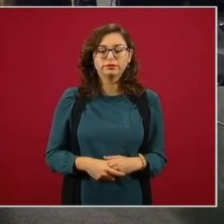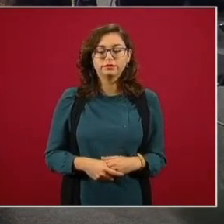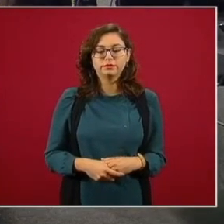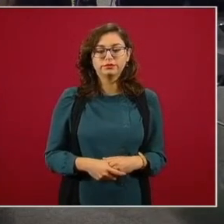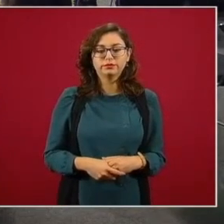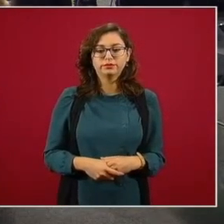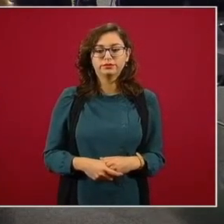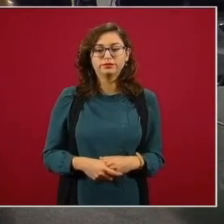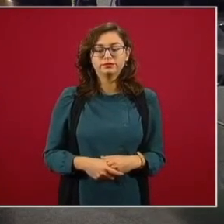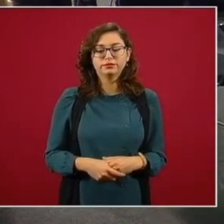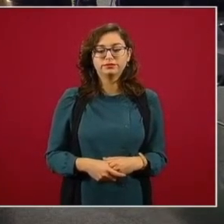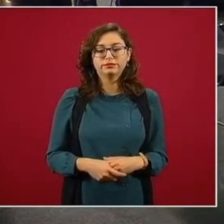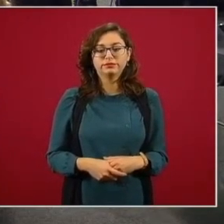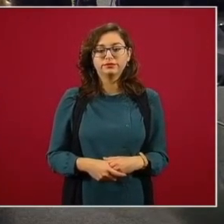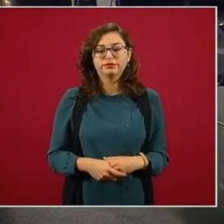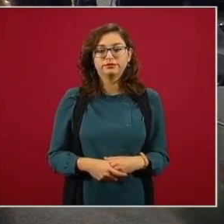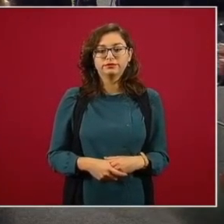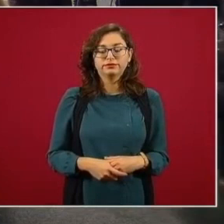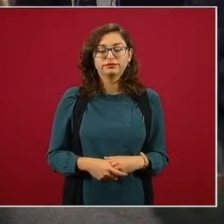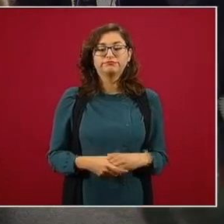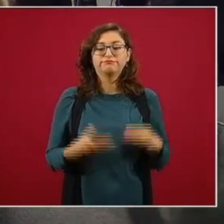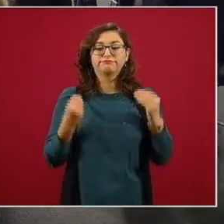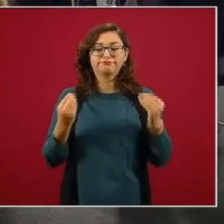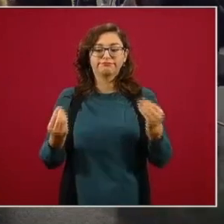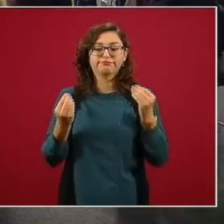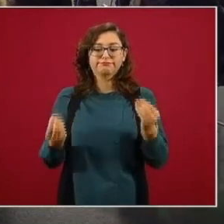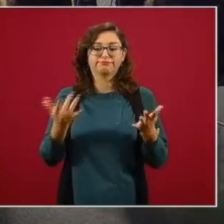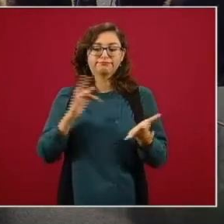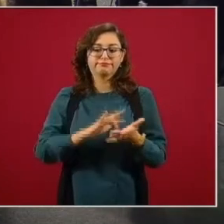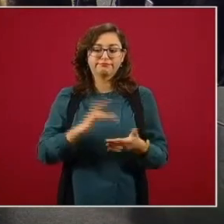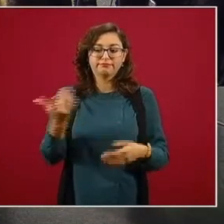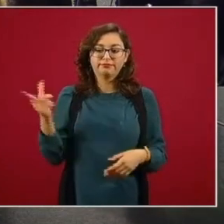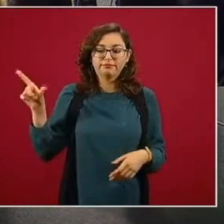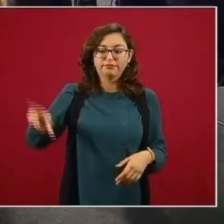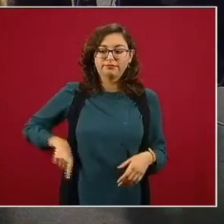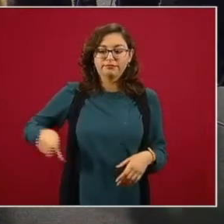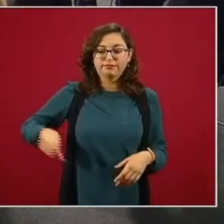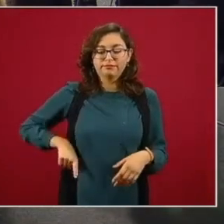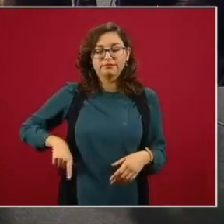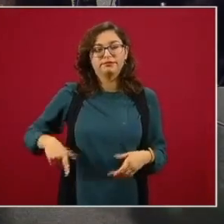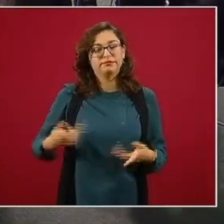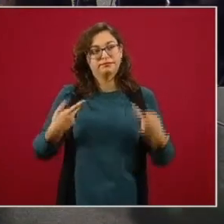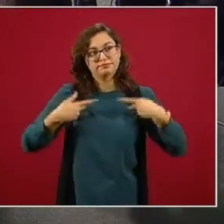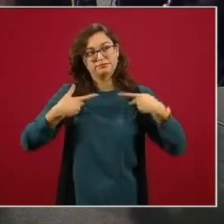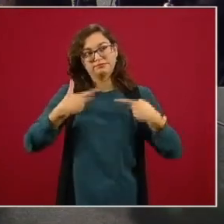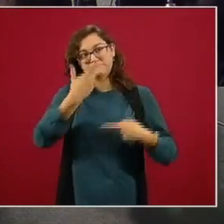pues muchas gracias al gobierno y al pueblo de Estados Unidos